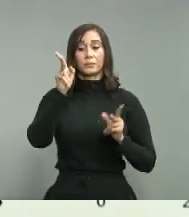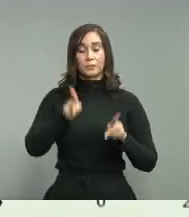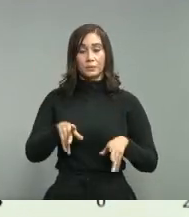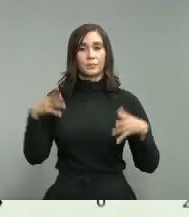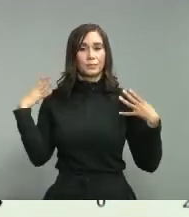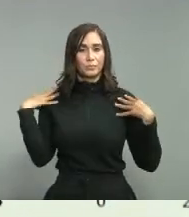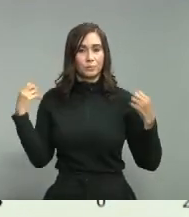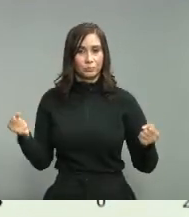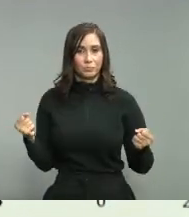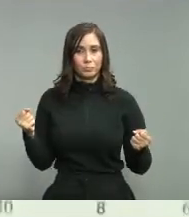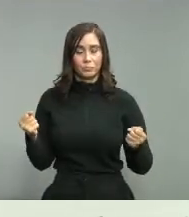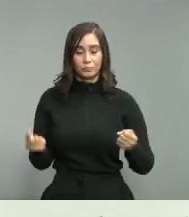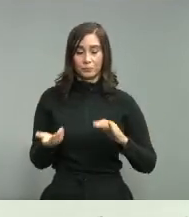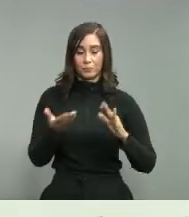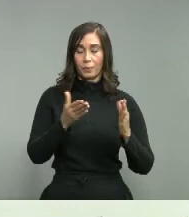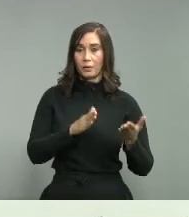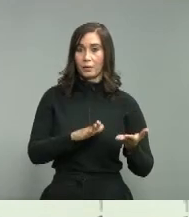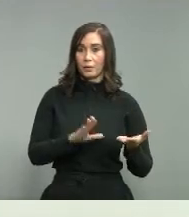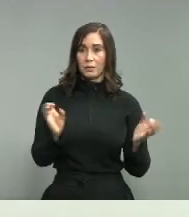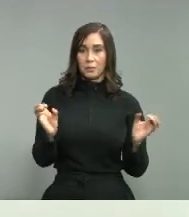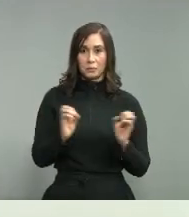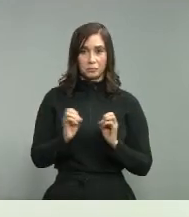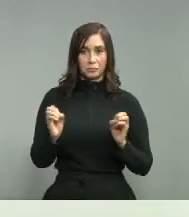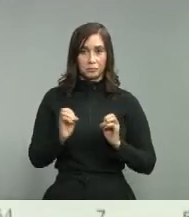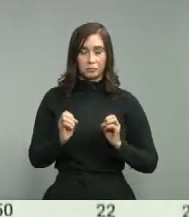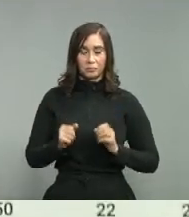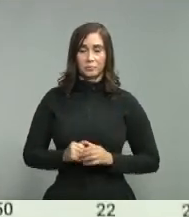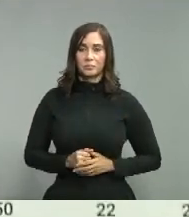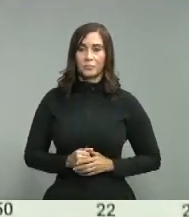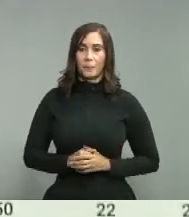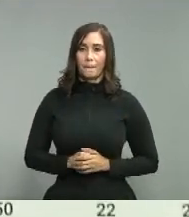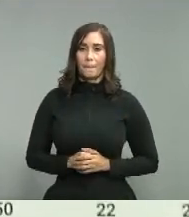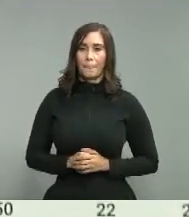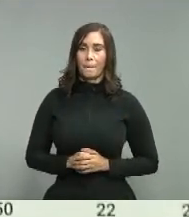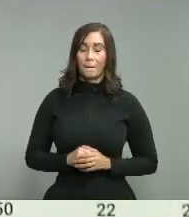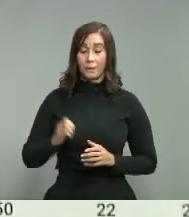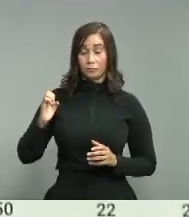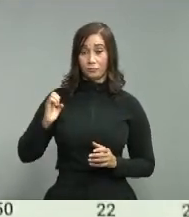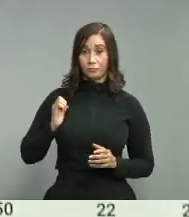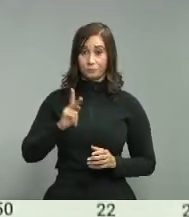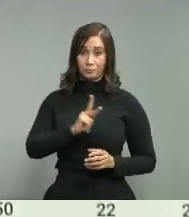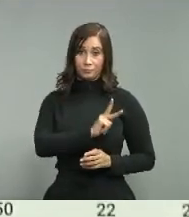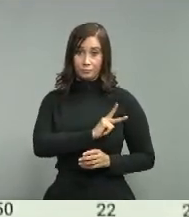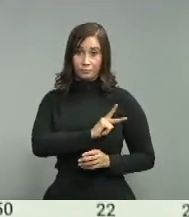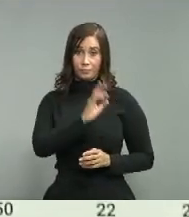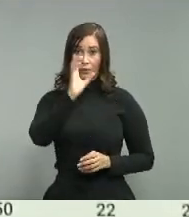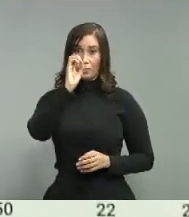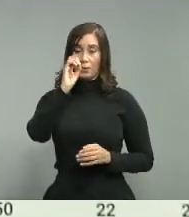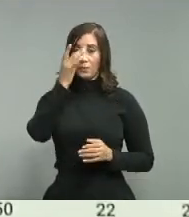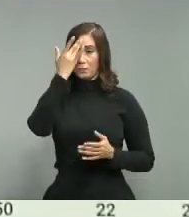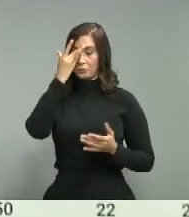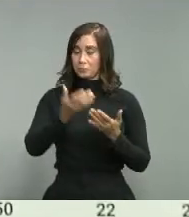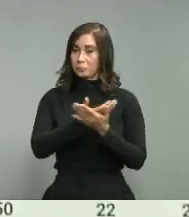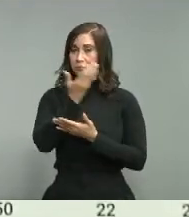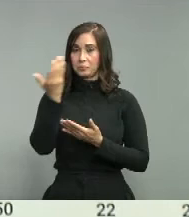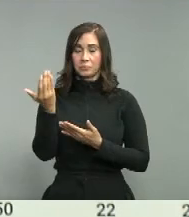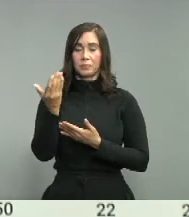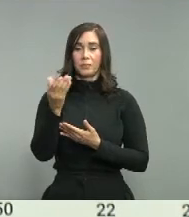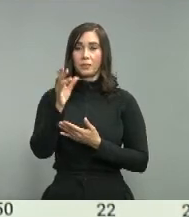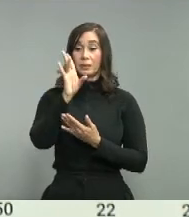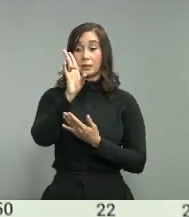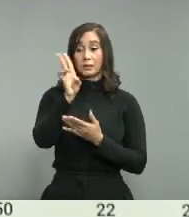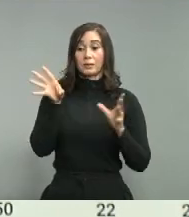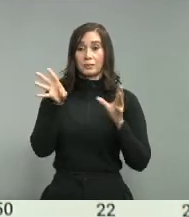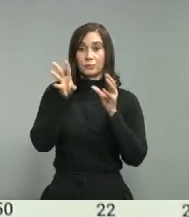281 recuperados 0 casos de fallecimiento Elías Piña 0 casos nuevos 7